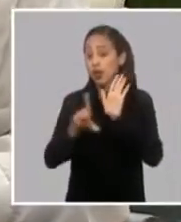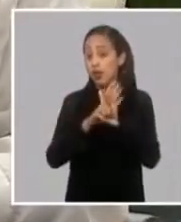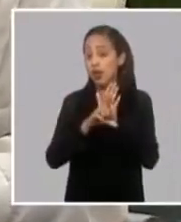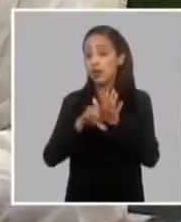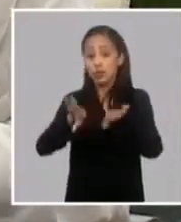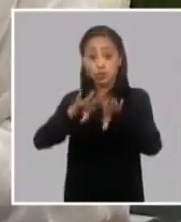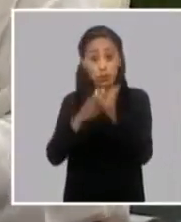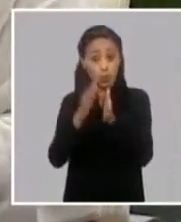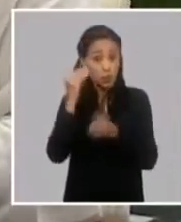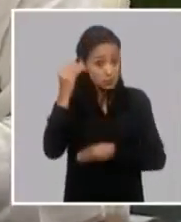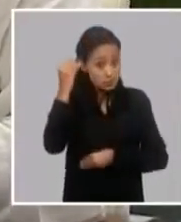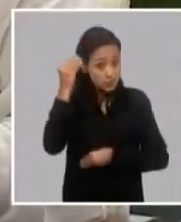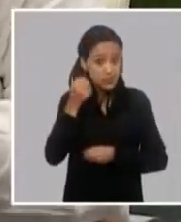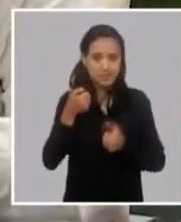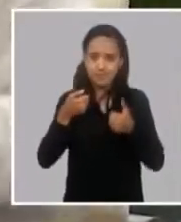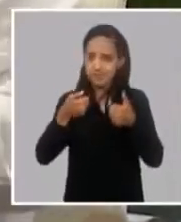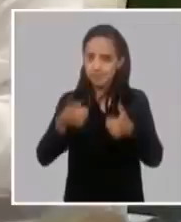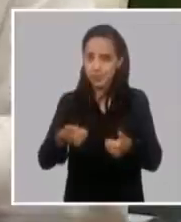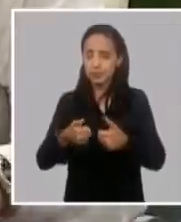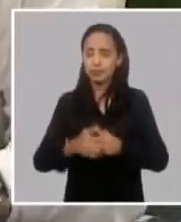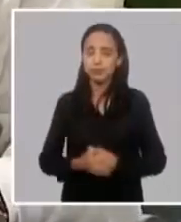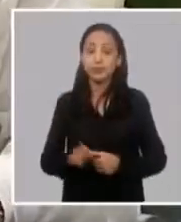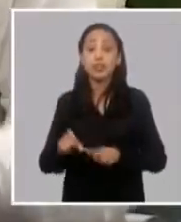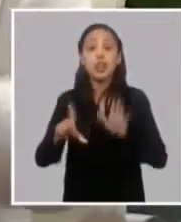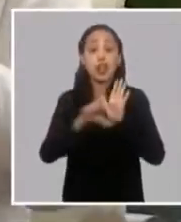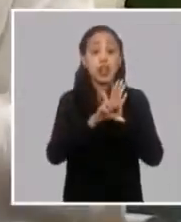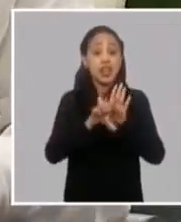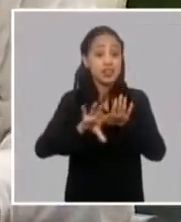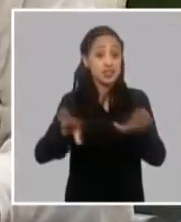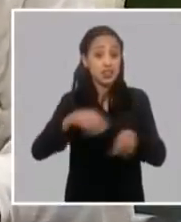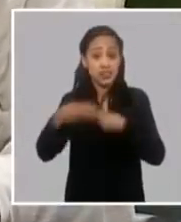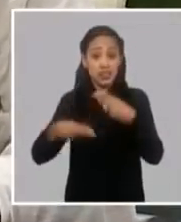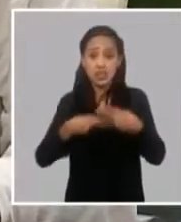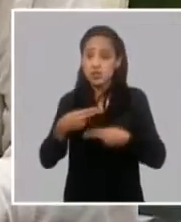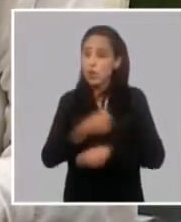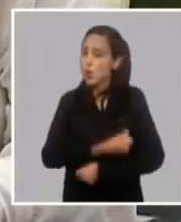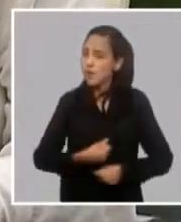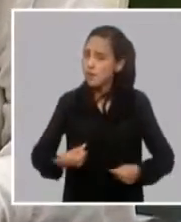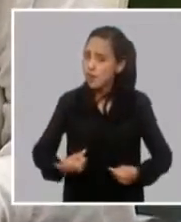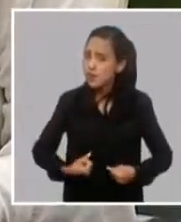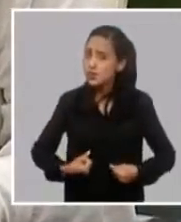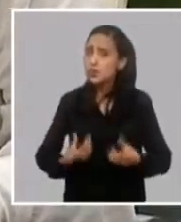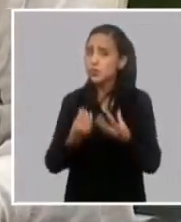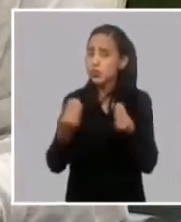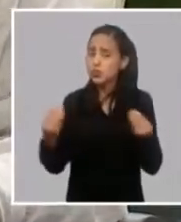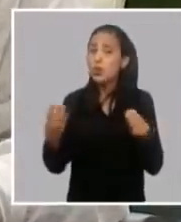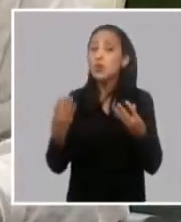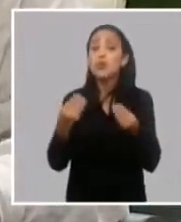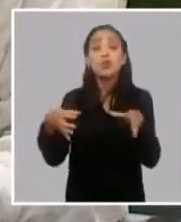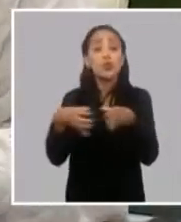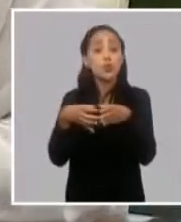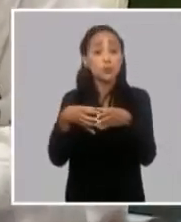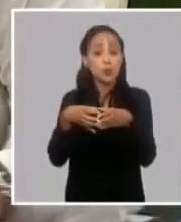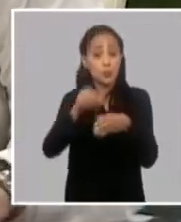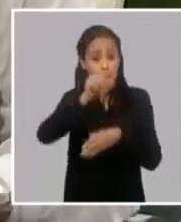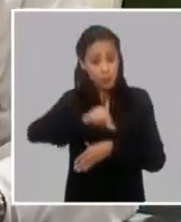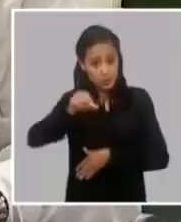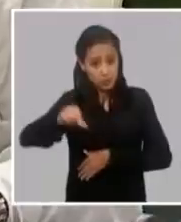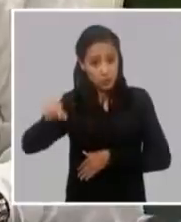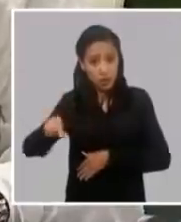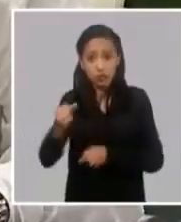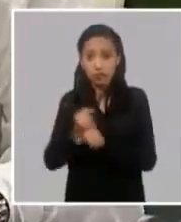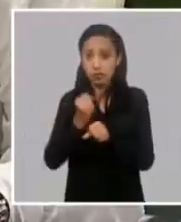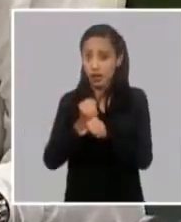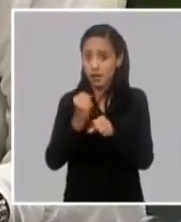concebido esas normas jurídicas repito están elaboradas con un tremendo esfuerzo de un conjunto de compañeros que han estado trabajando a tiempo